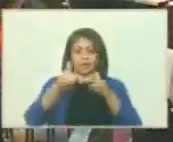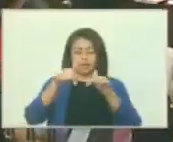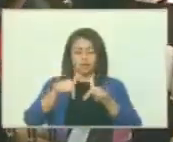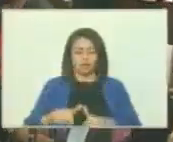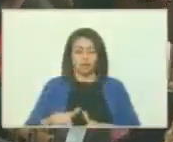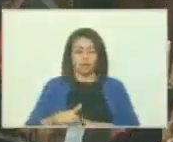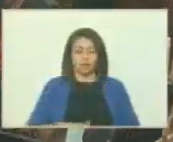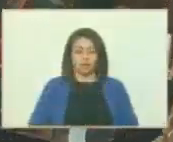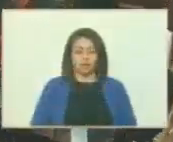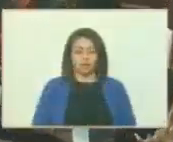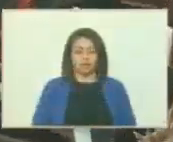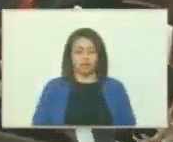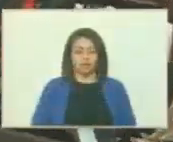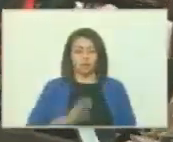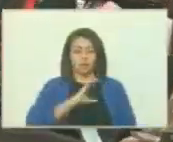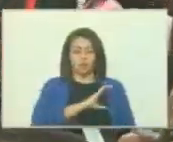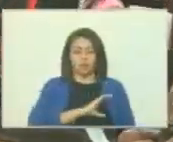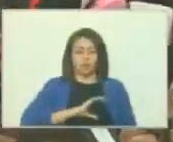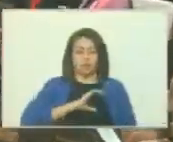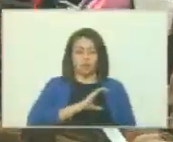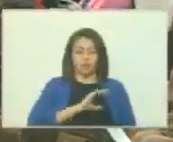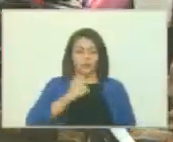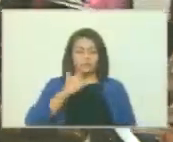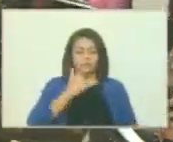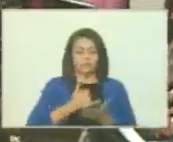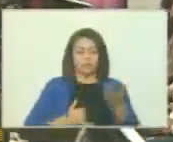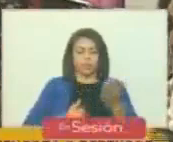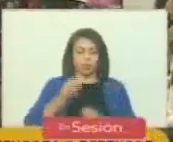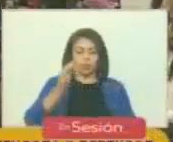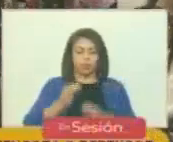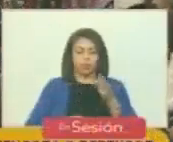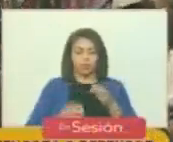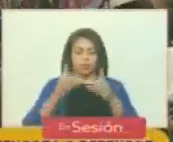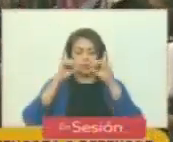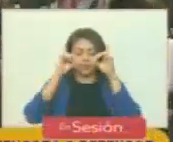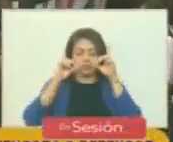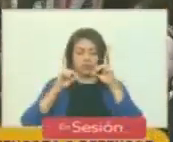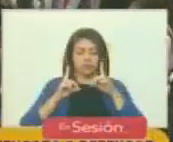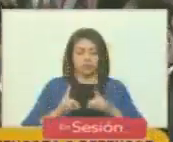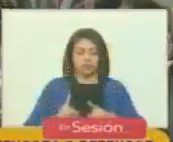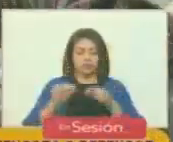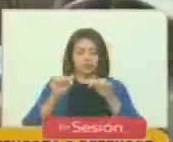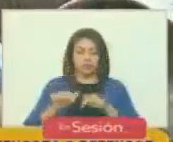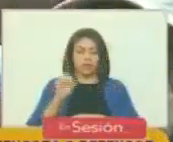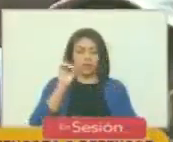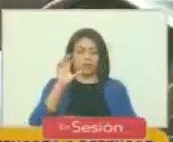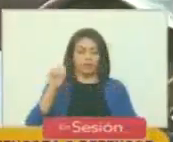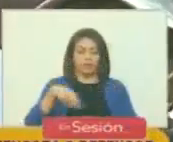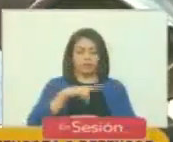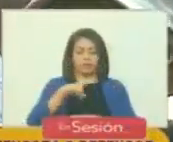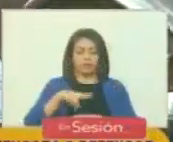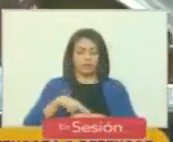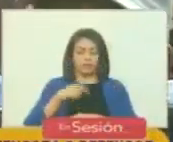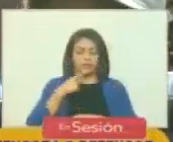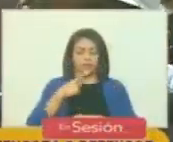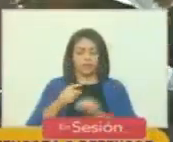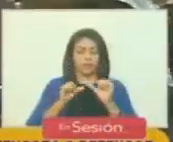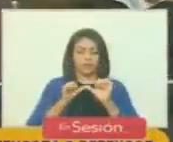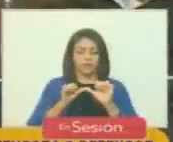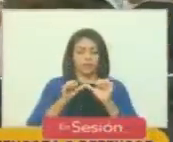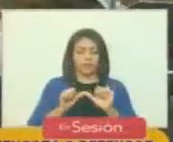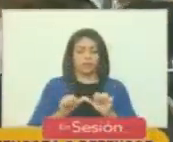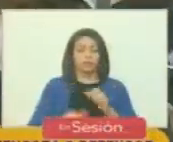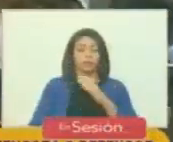este comité de postulaciones judiciales, que por decisión de esta Asamblea Nacional se mantuvo